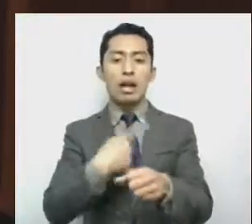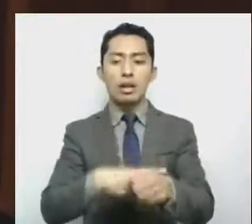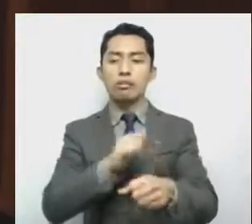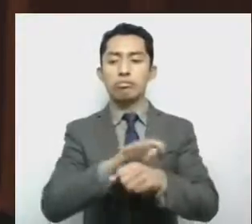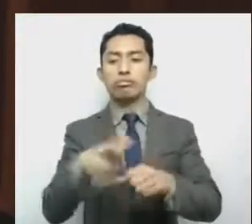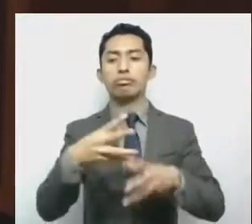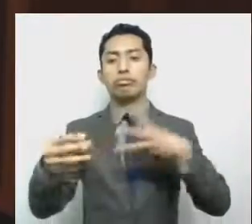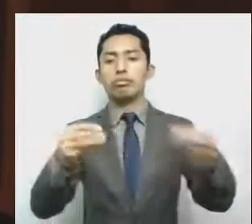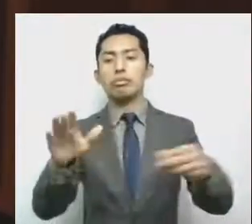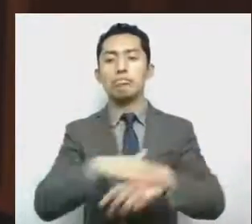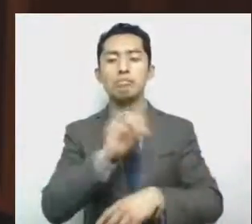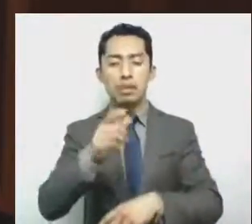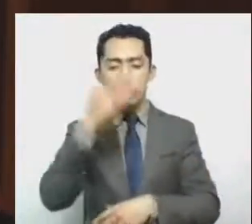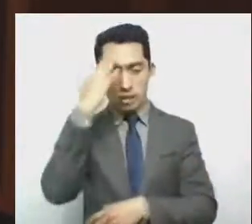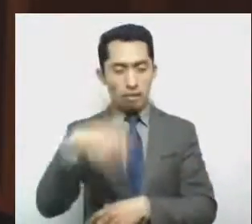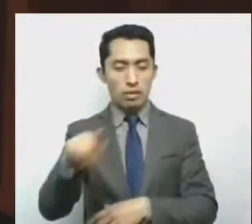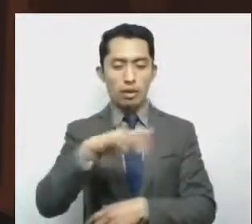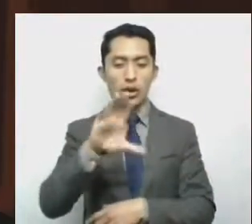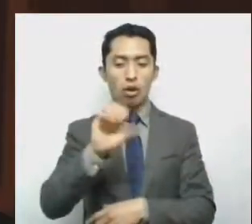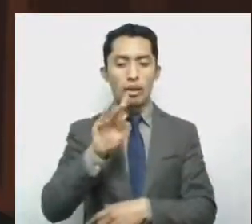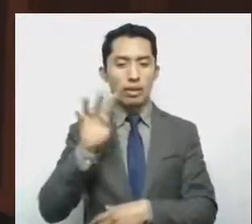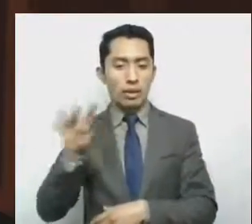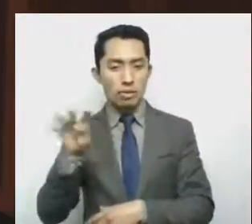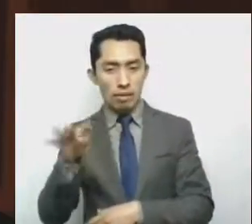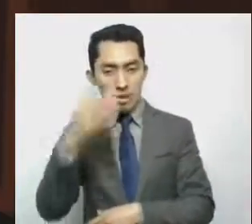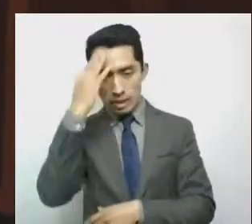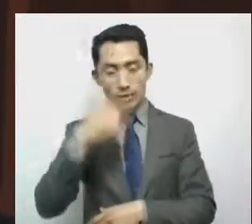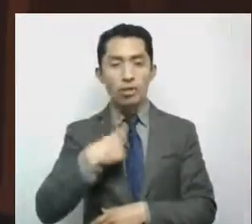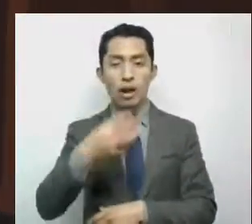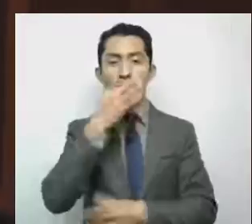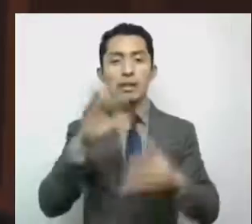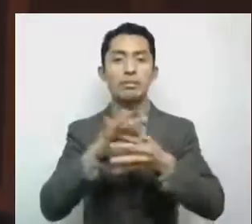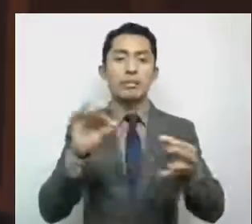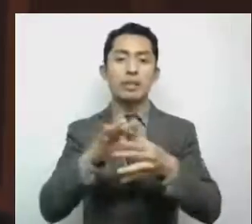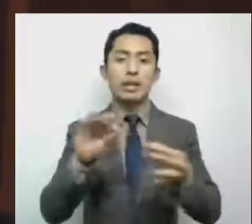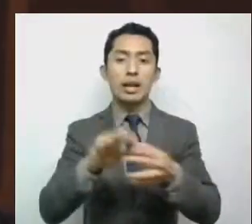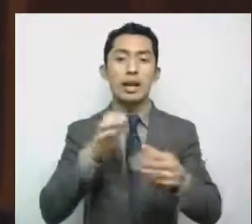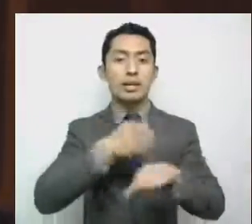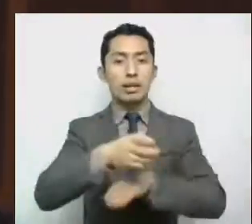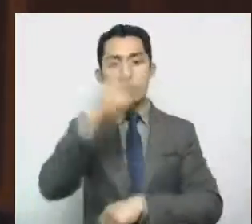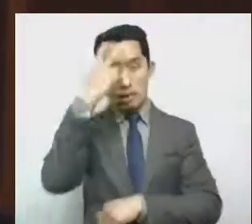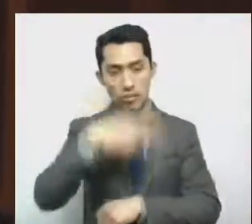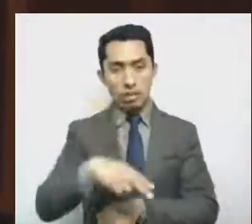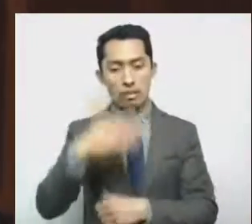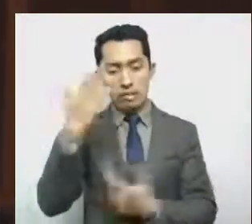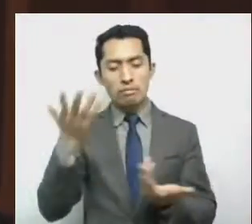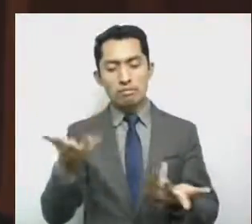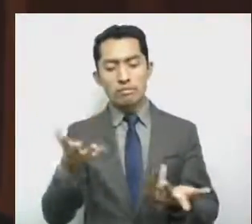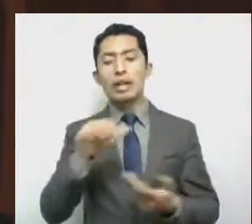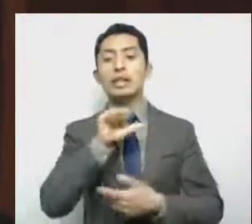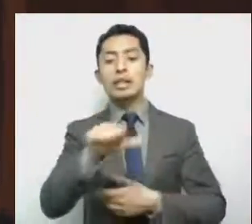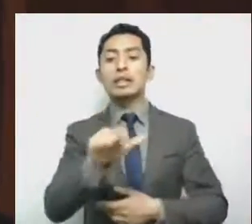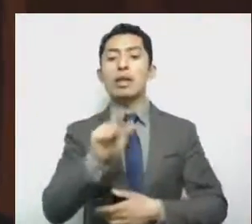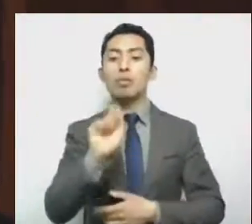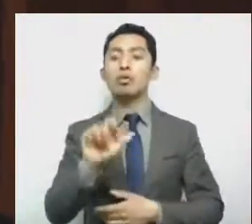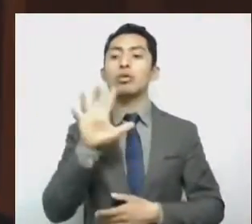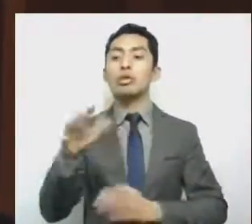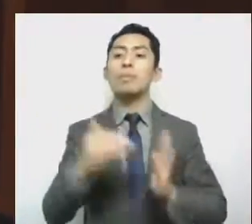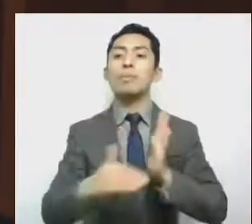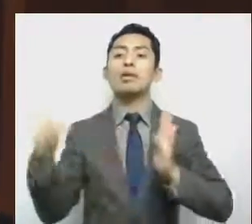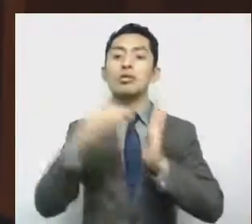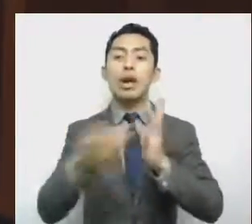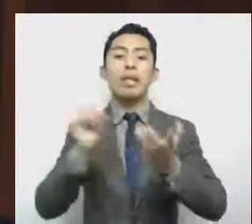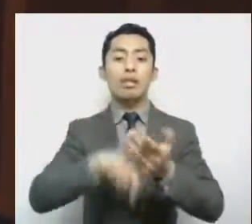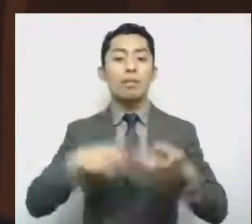pandemia por COVID. Debo comentar que el Estado de México, con sus más de 16.5 millones de habitantes,